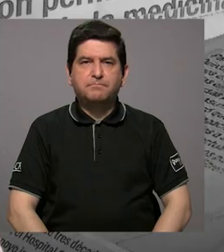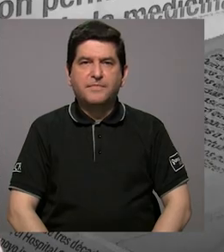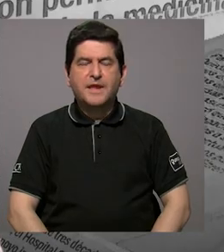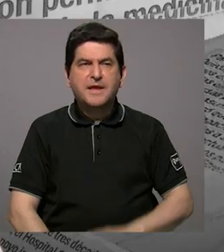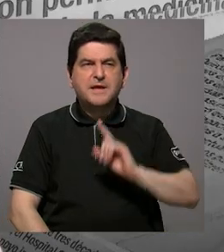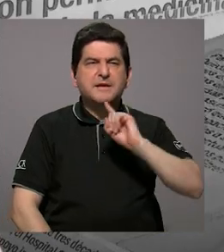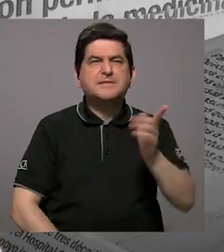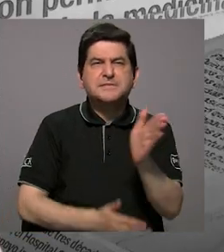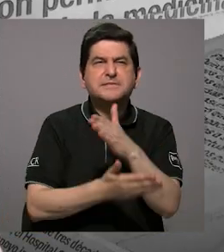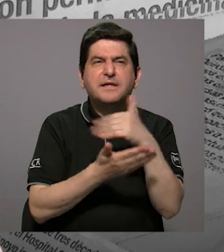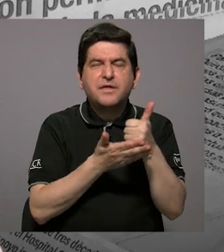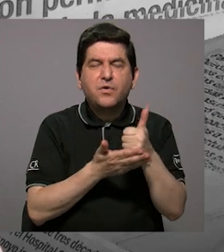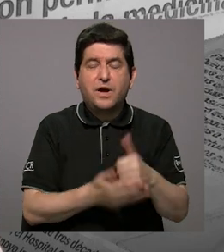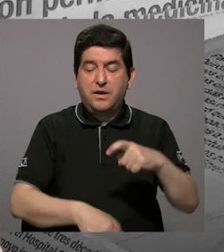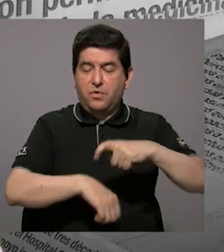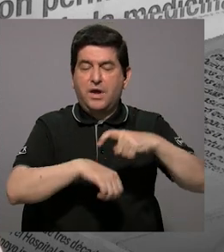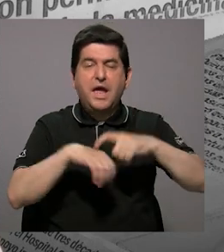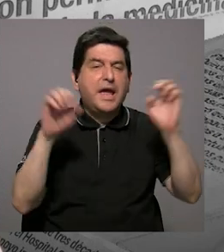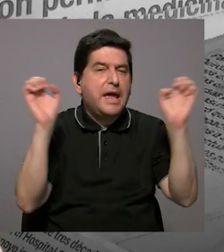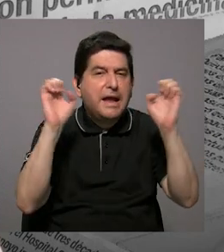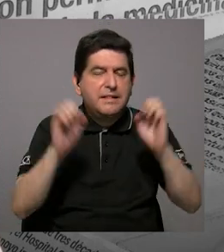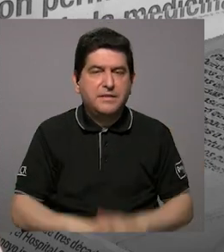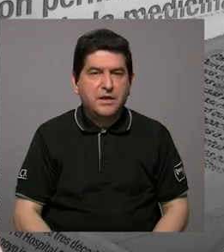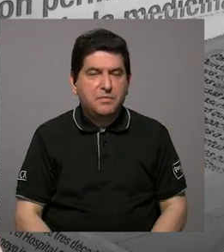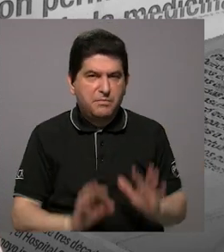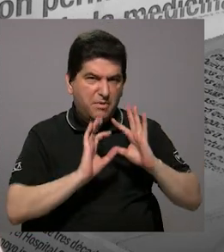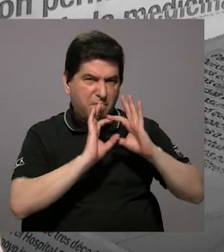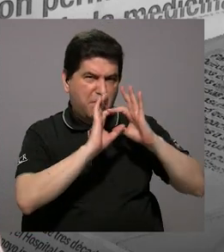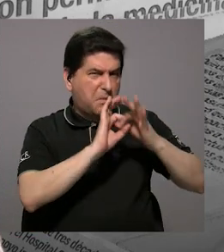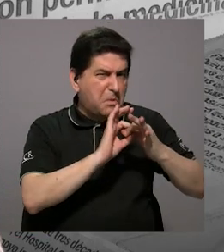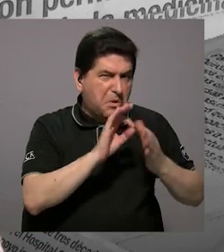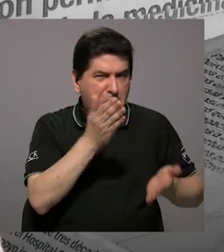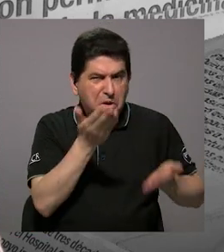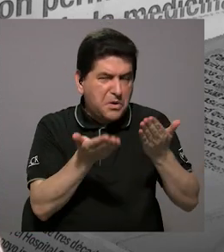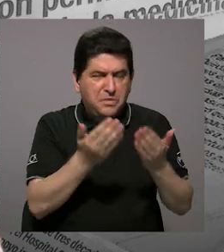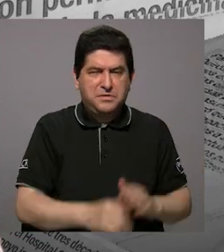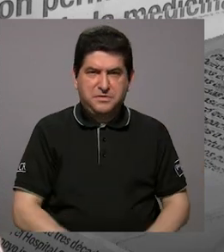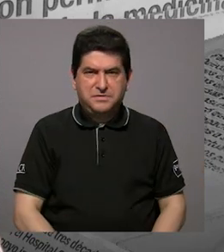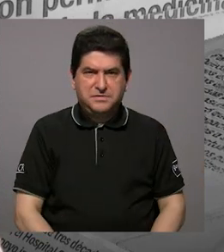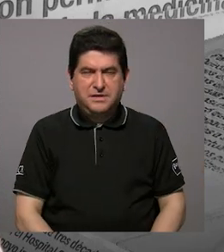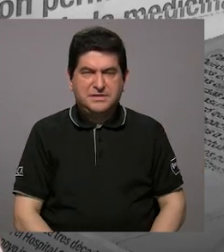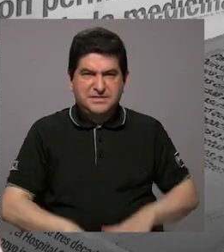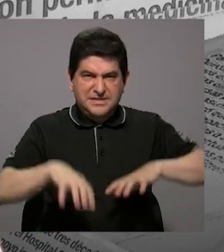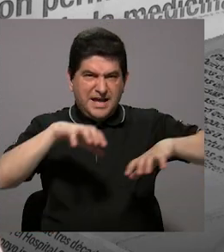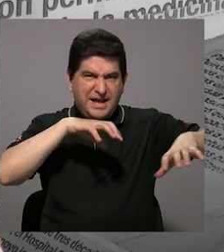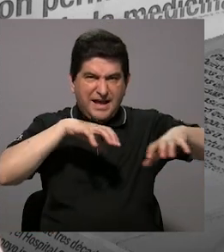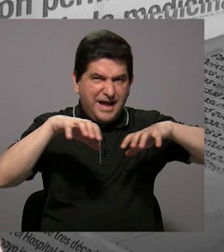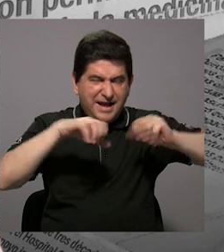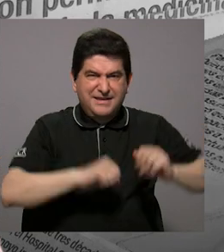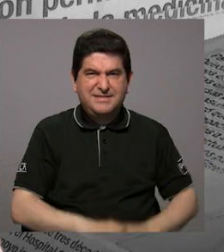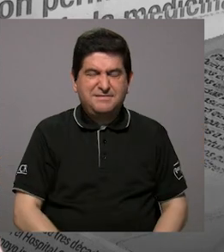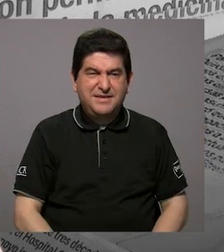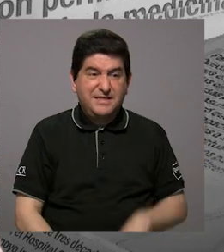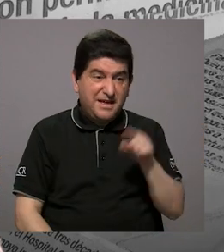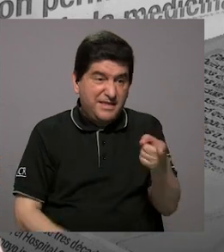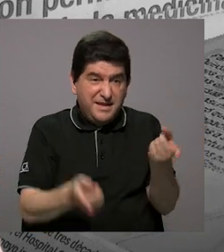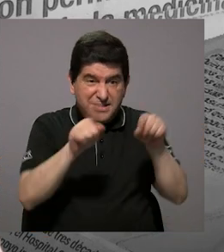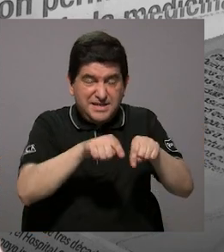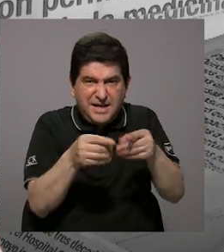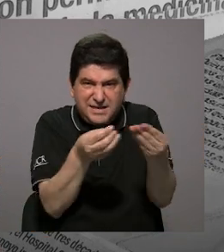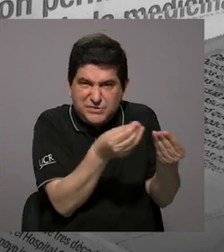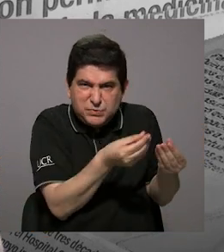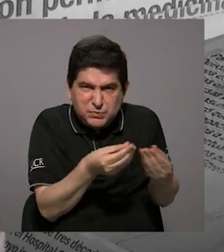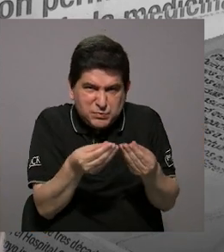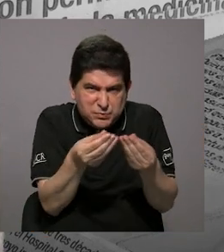Hay algo que se dijo durante toda esta emergencia, a veces se vinculó que podía estar asociado a actividad, los silenos